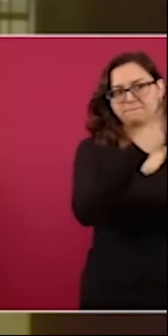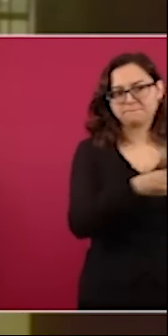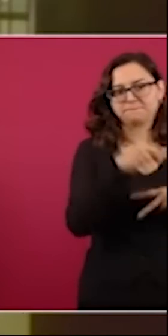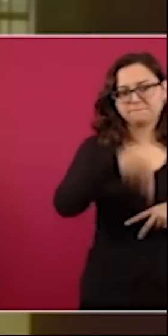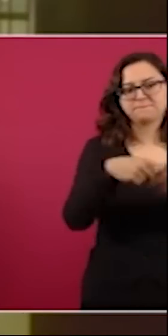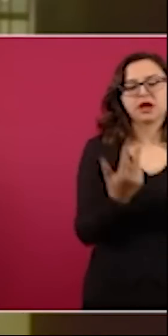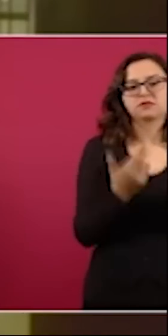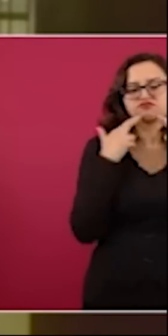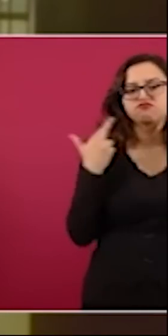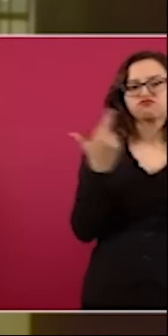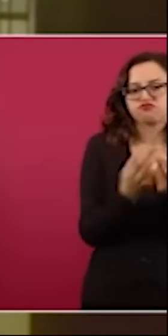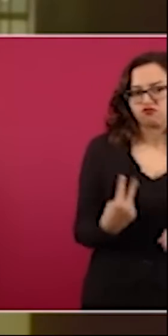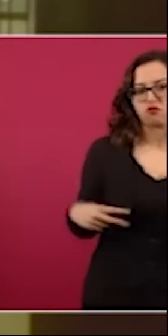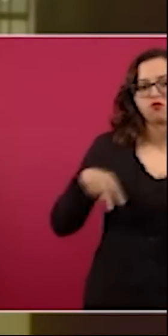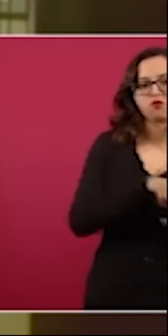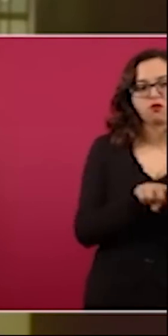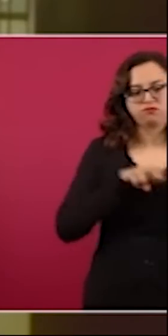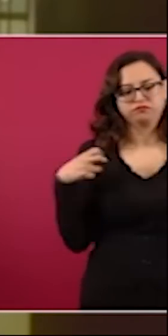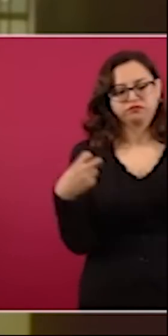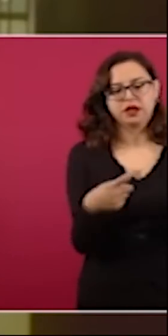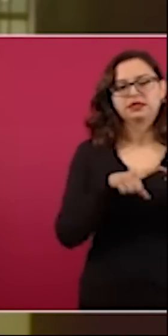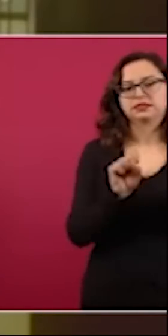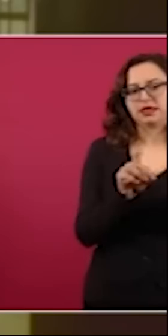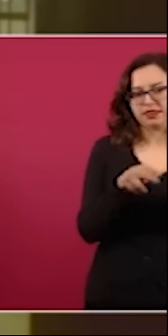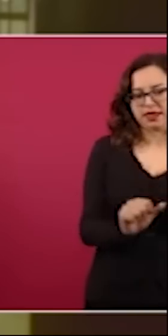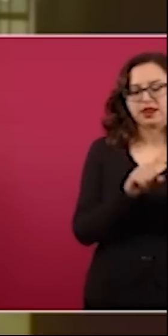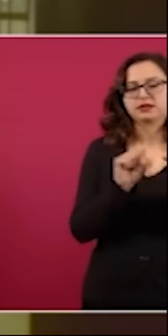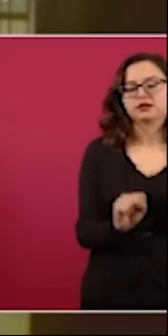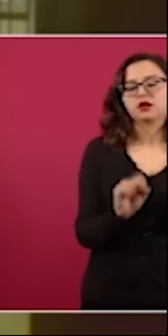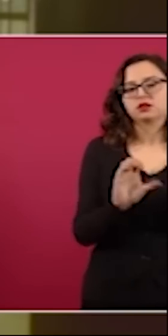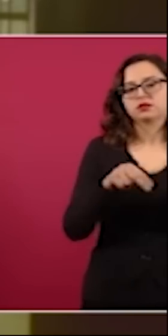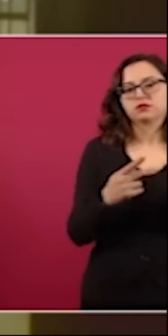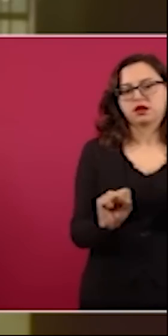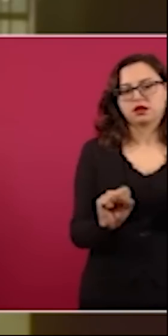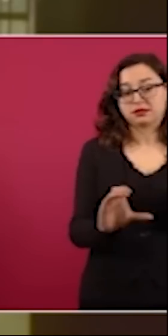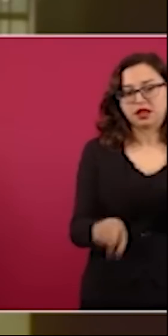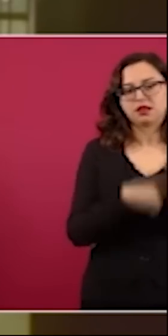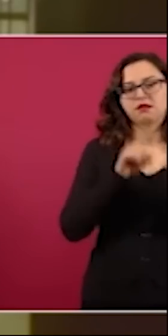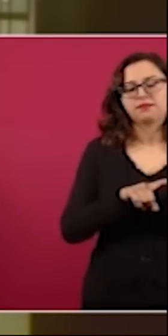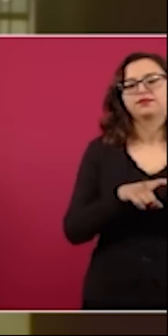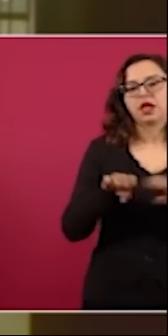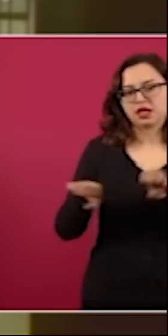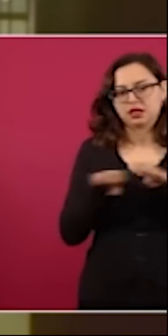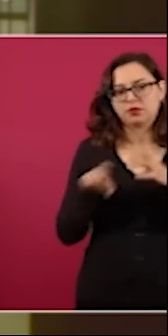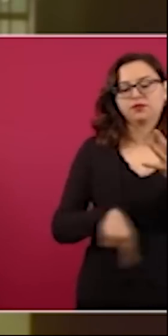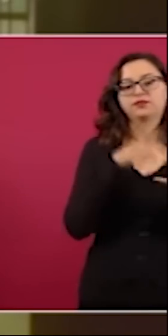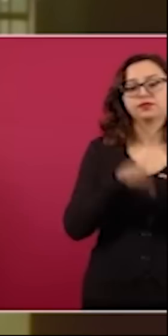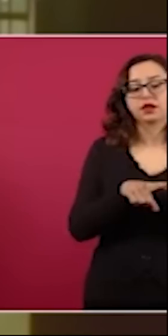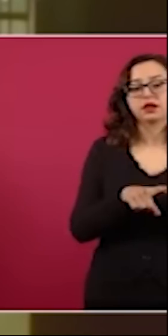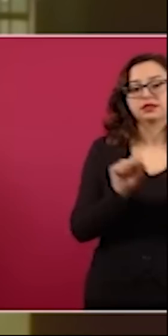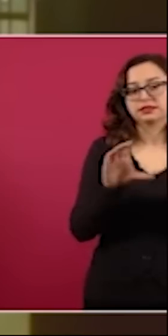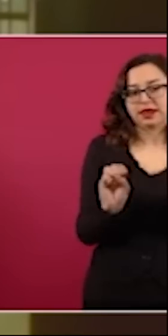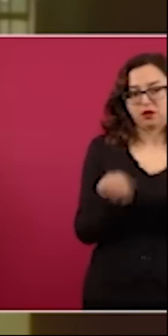la mina Pinavete en esta reunión también participó la Serena la coordinación nacional de protección civil y el equipo técnico asesor y además la secretaría